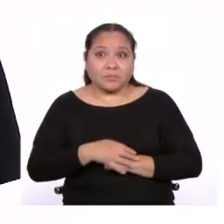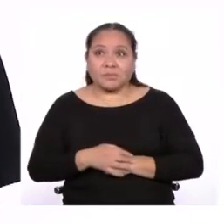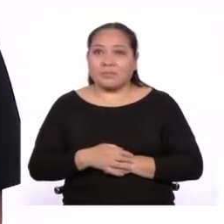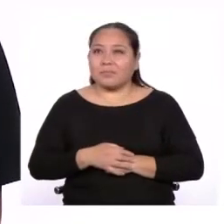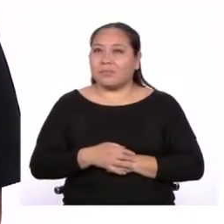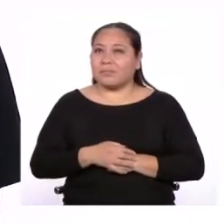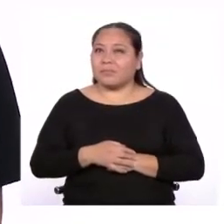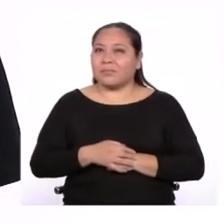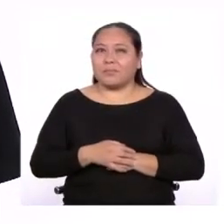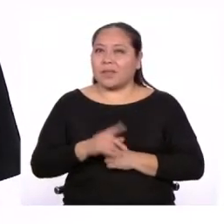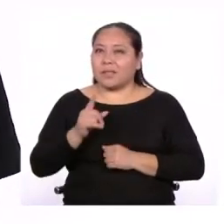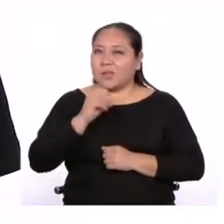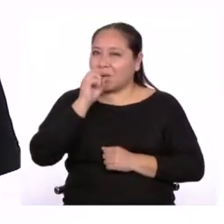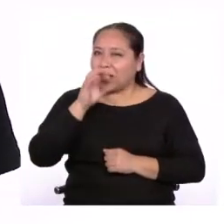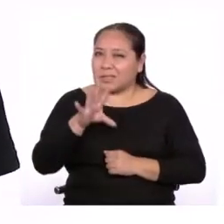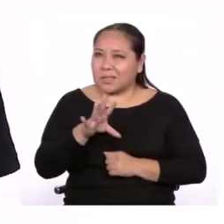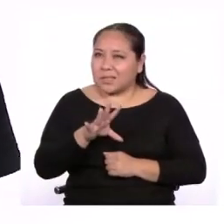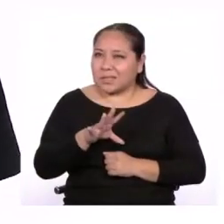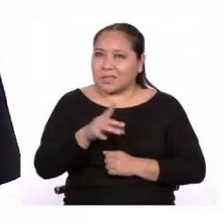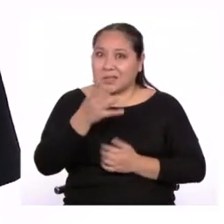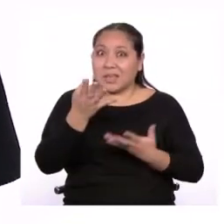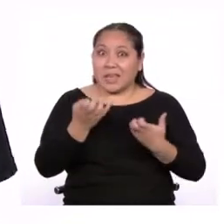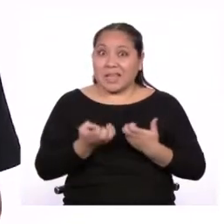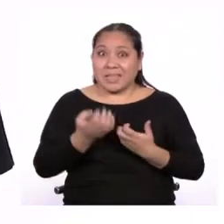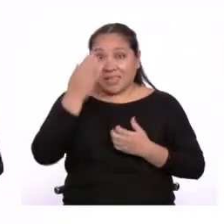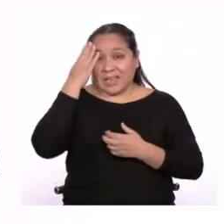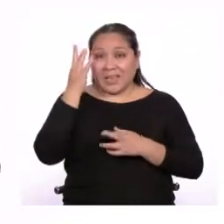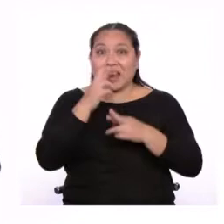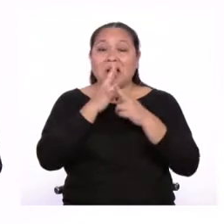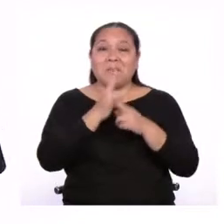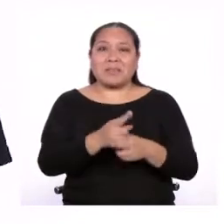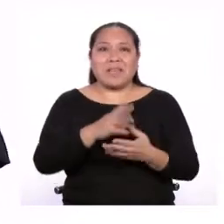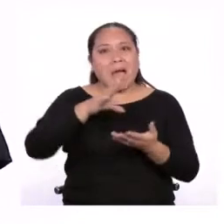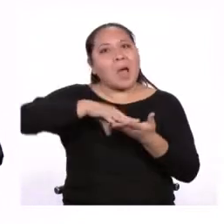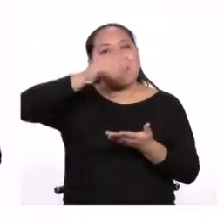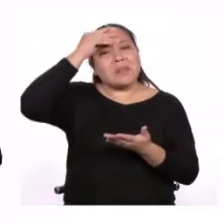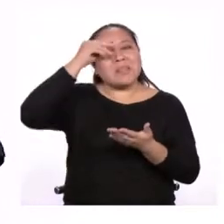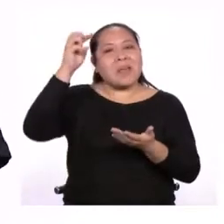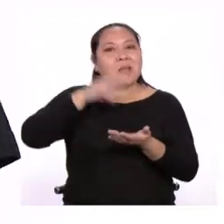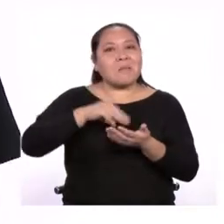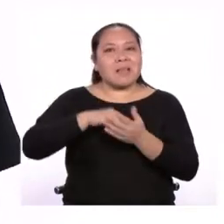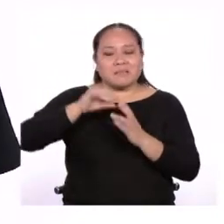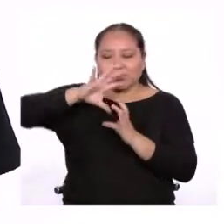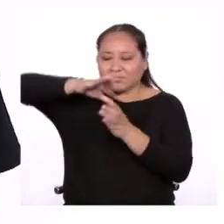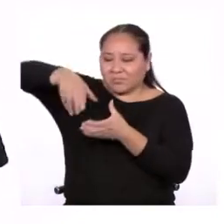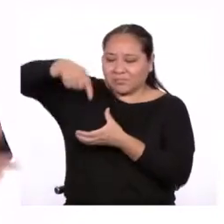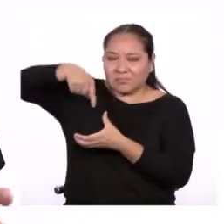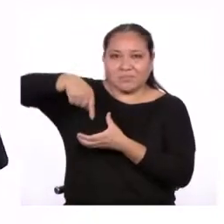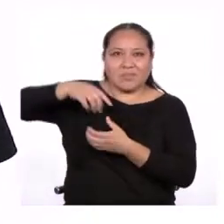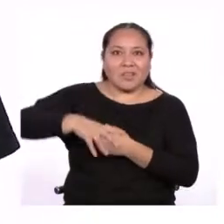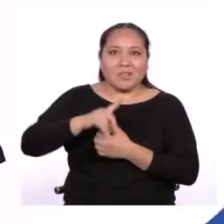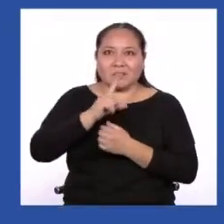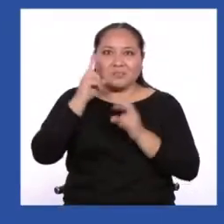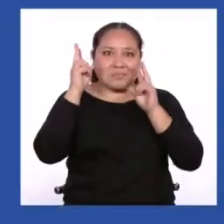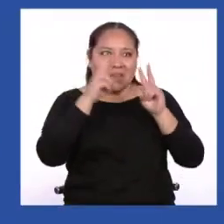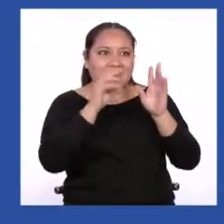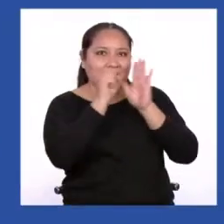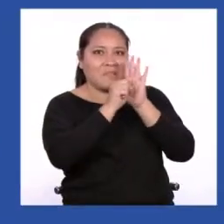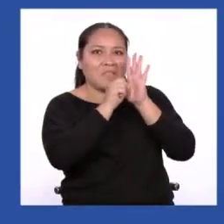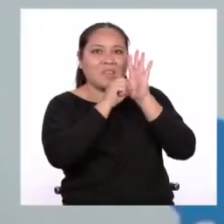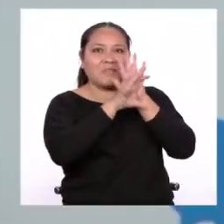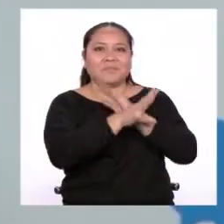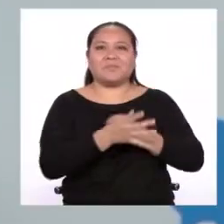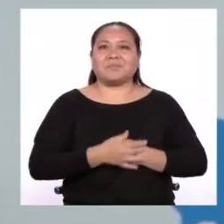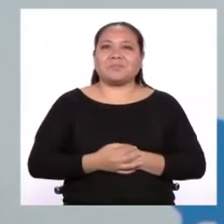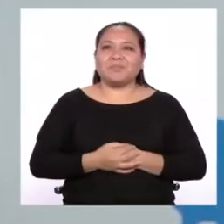Esta vez no les voy a soplar. Si quieren saber la respuesta y aprender mucho más sobre el planeta Tierra, no se muevan y veamos el siguiente video.